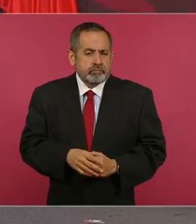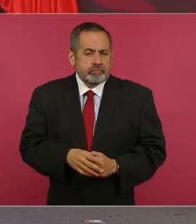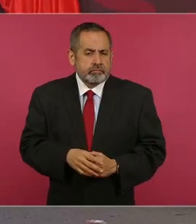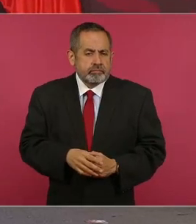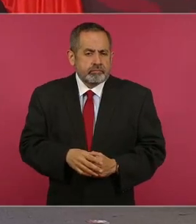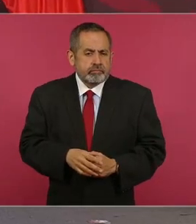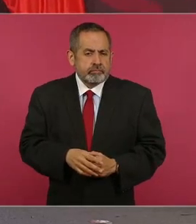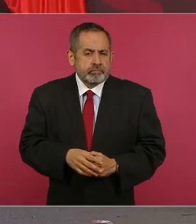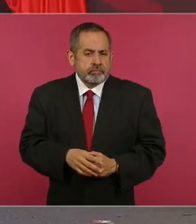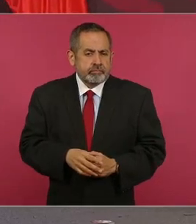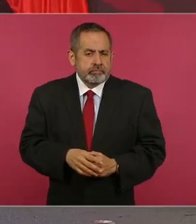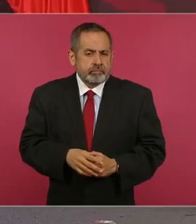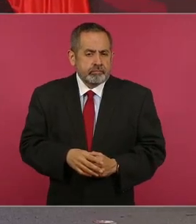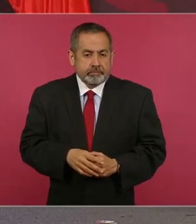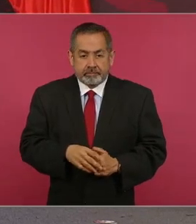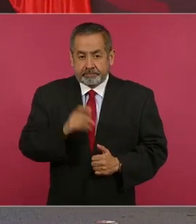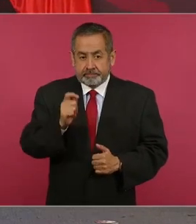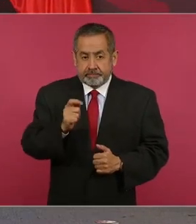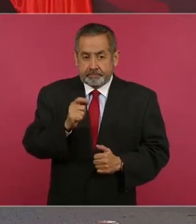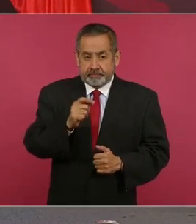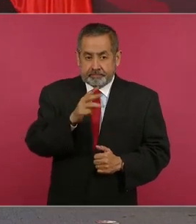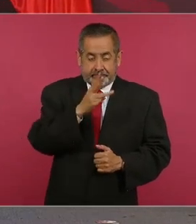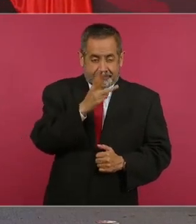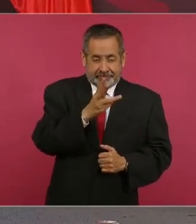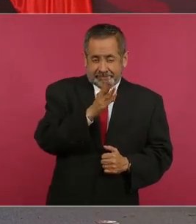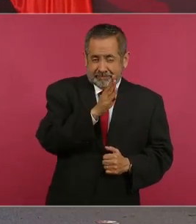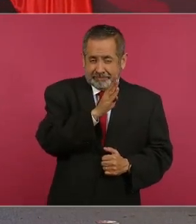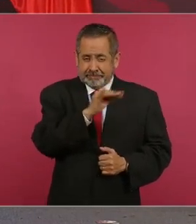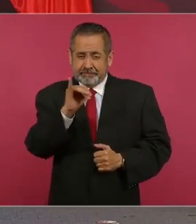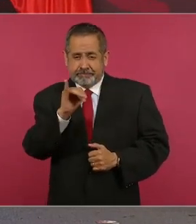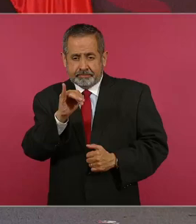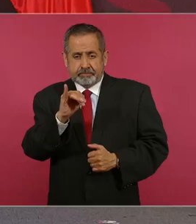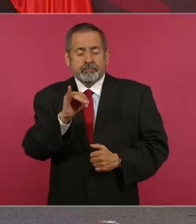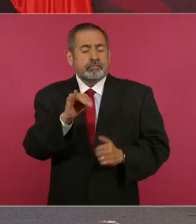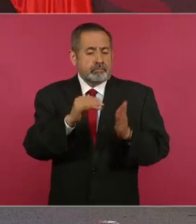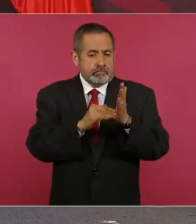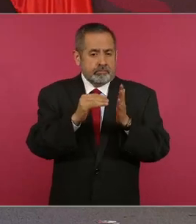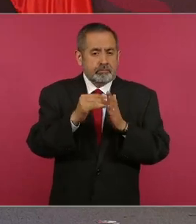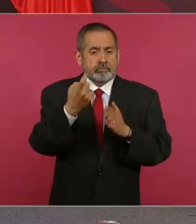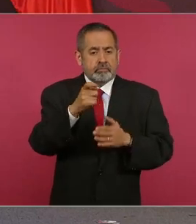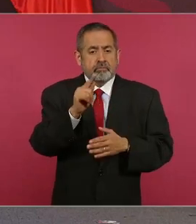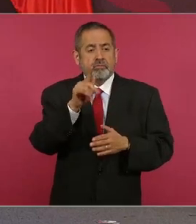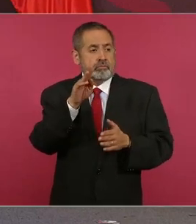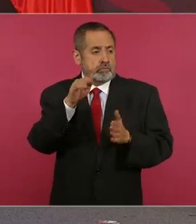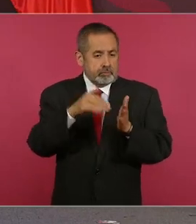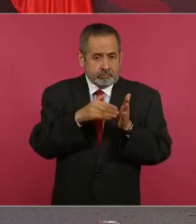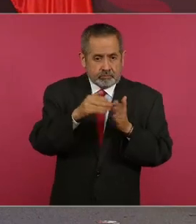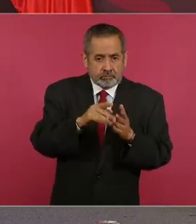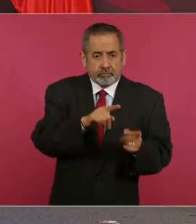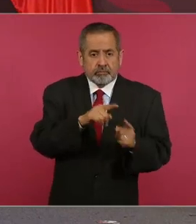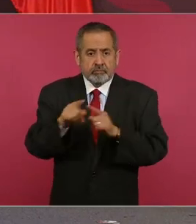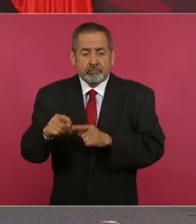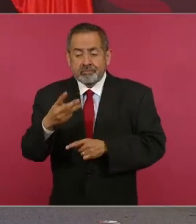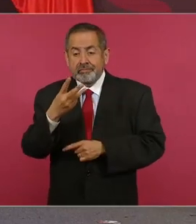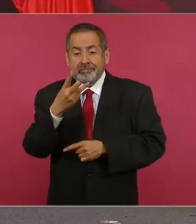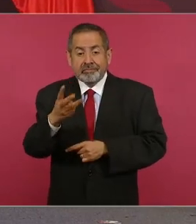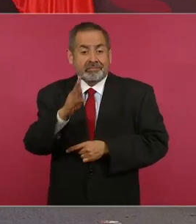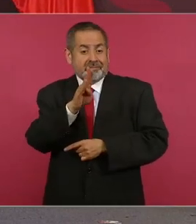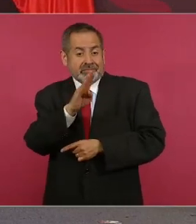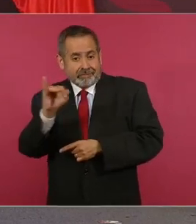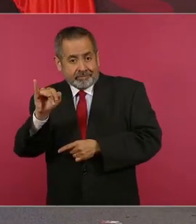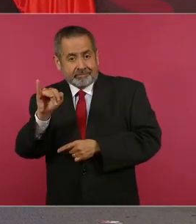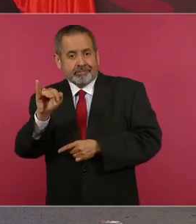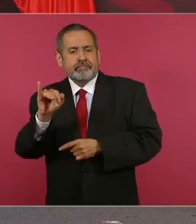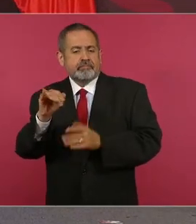De 3 billones, 171 mil a 3 billones, 690